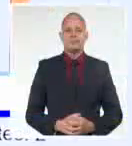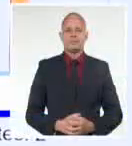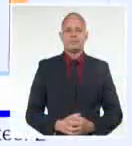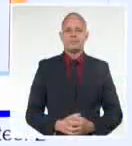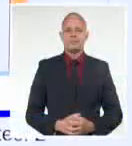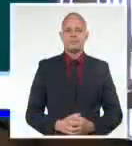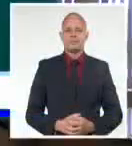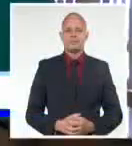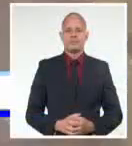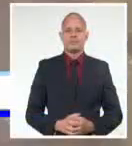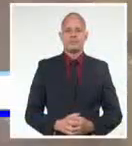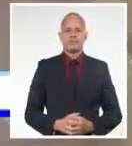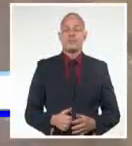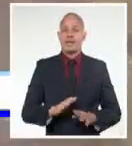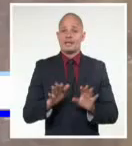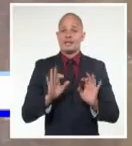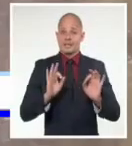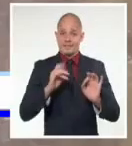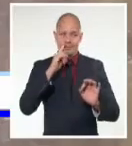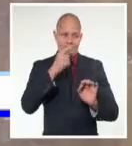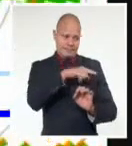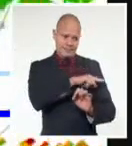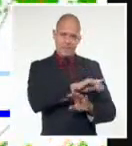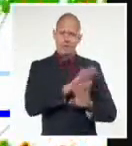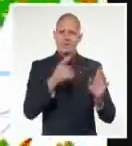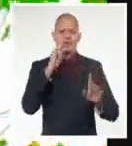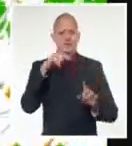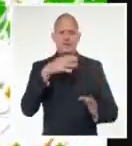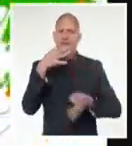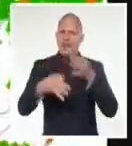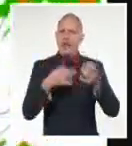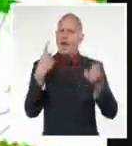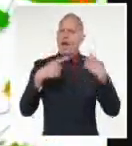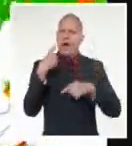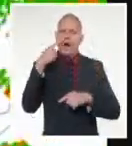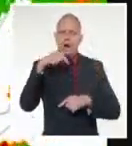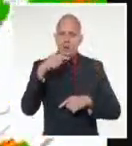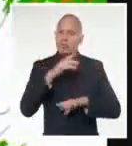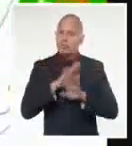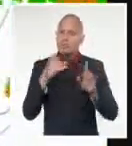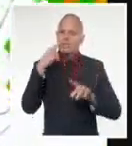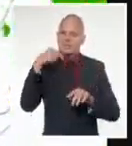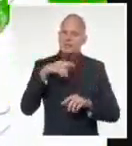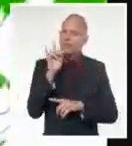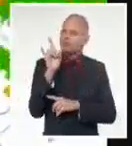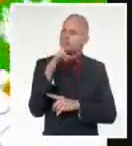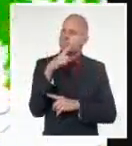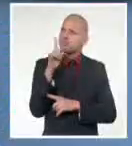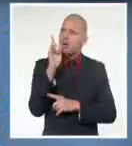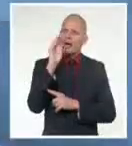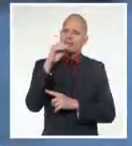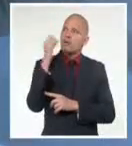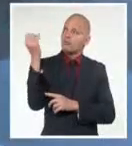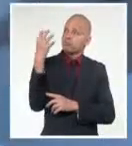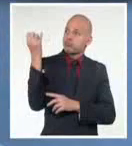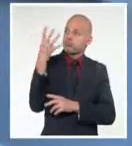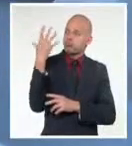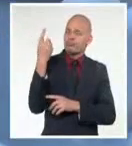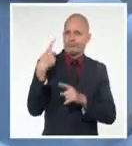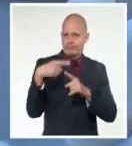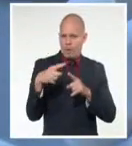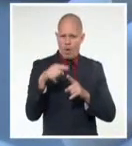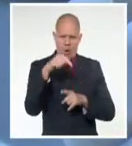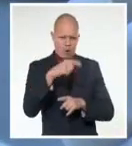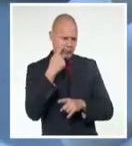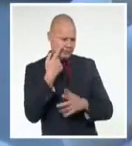exitosos de los últimos años, entre los que se destacan el radar meteorológico cubano con tecnología Doppler, el diagnosticador para la